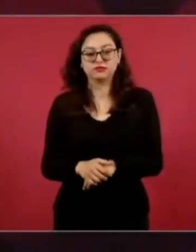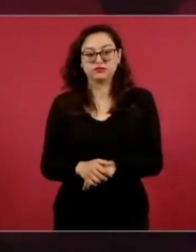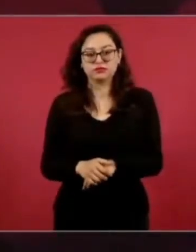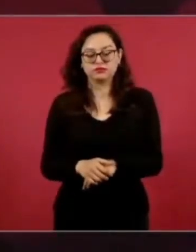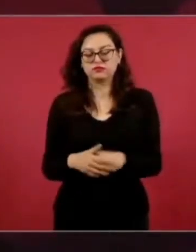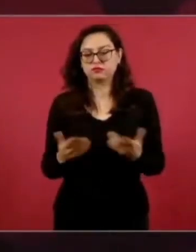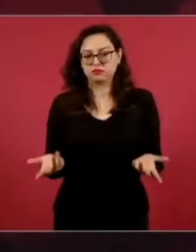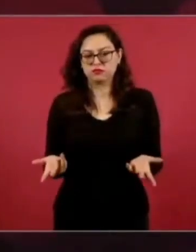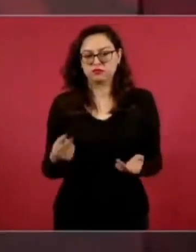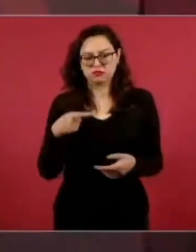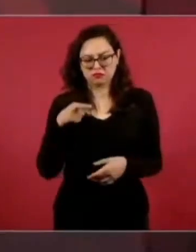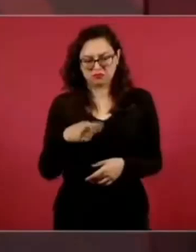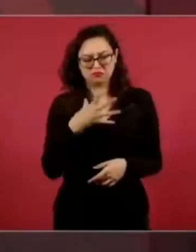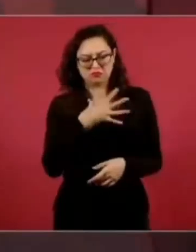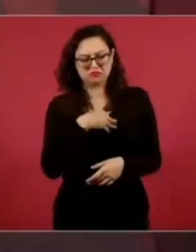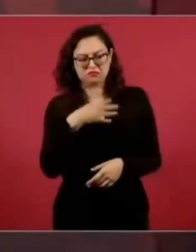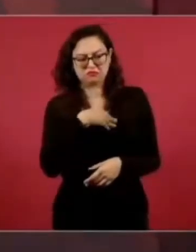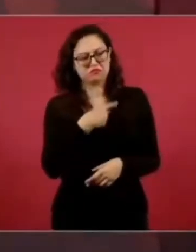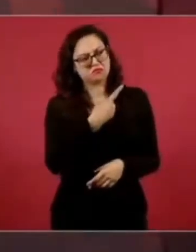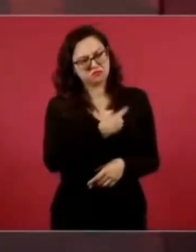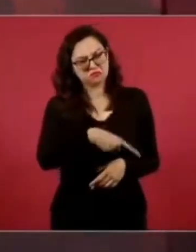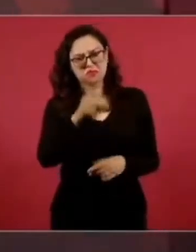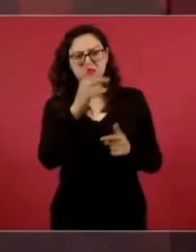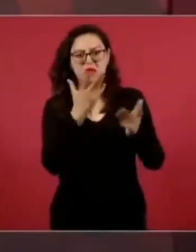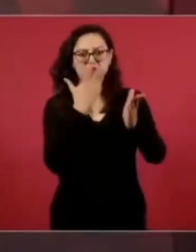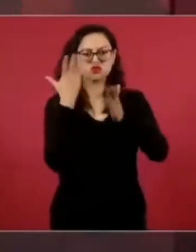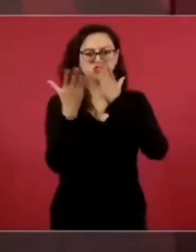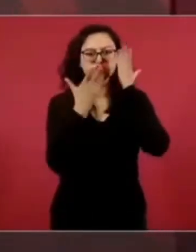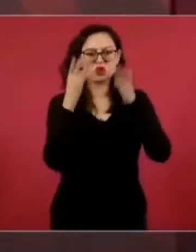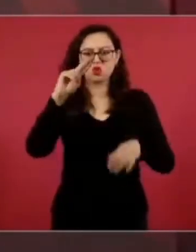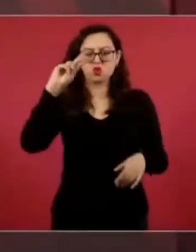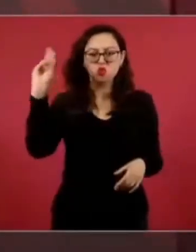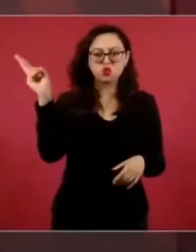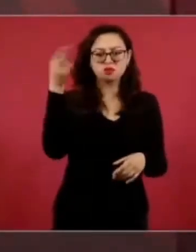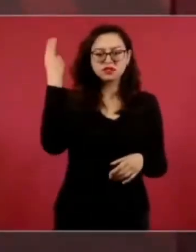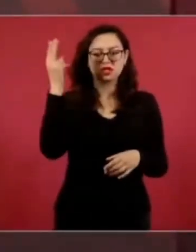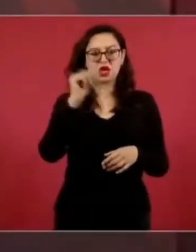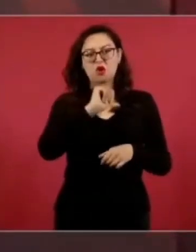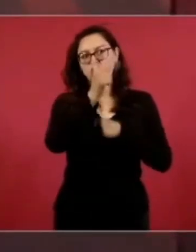sus hijos a estudiar a universidades del extranjero,